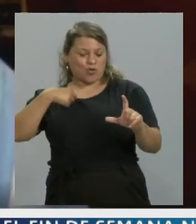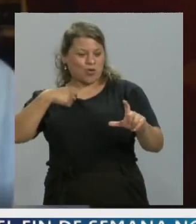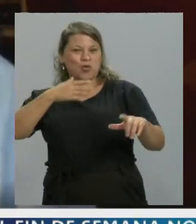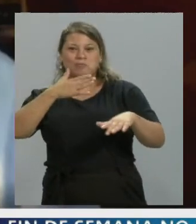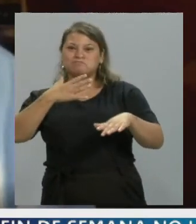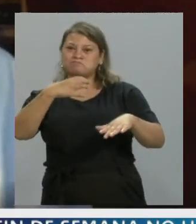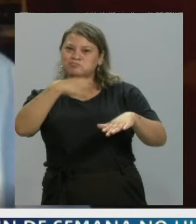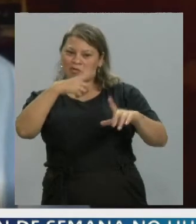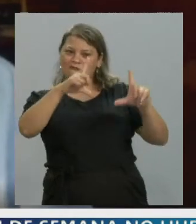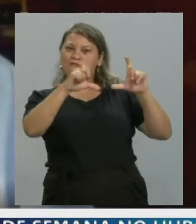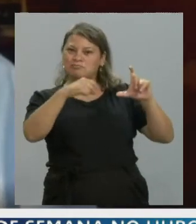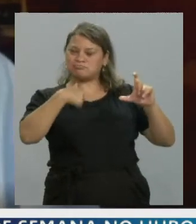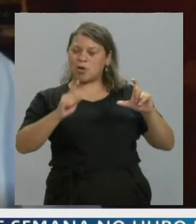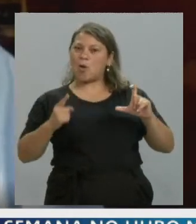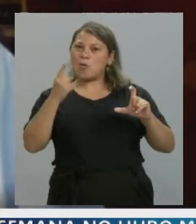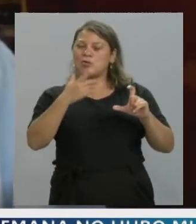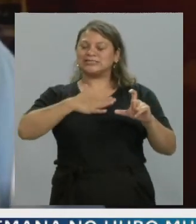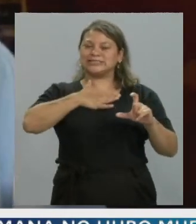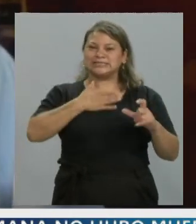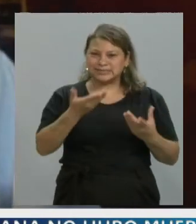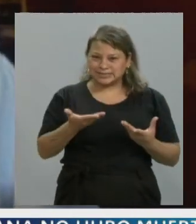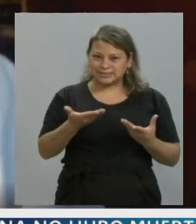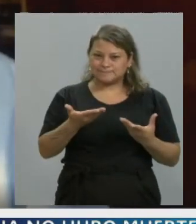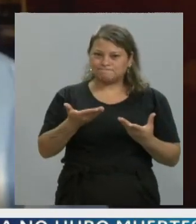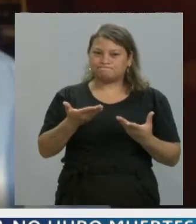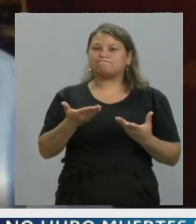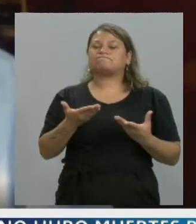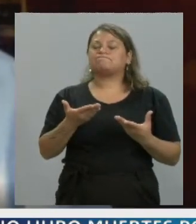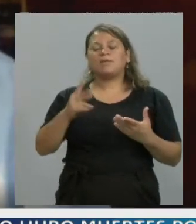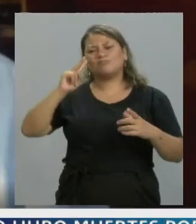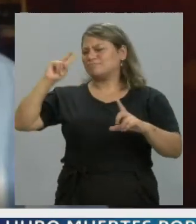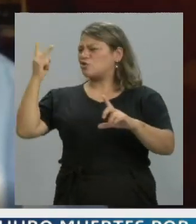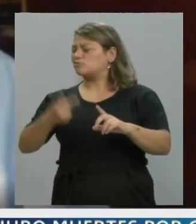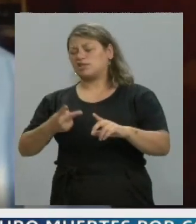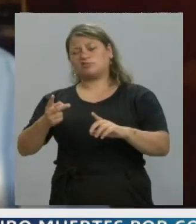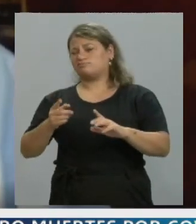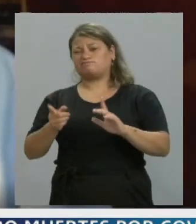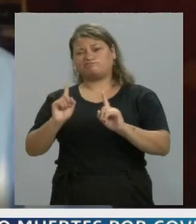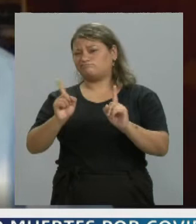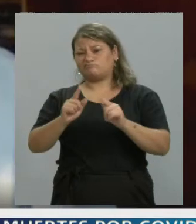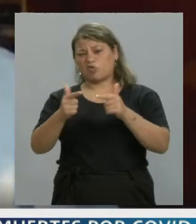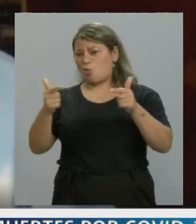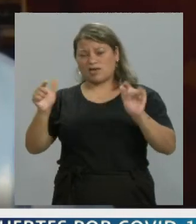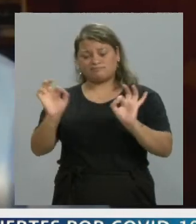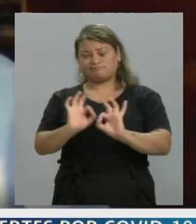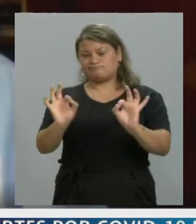fotografía. No ha aumentado el reconocimiento, de ninguna manera.